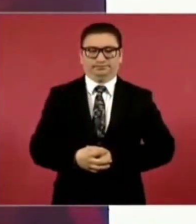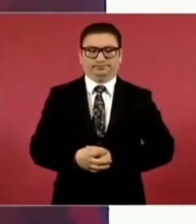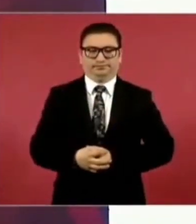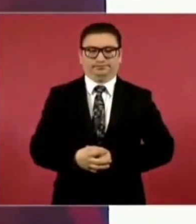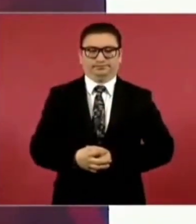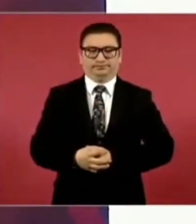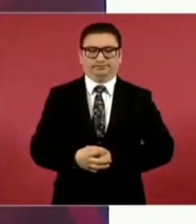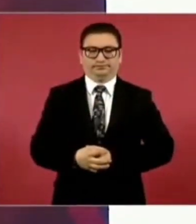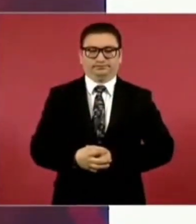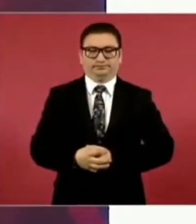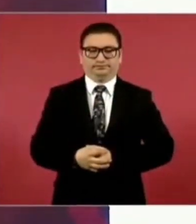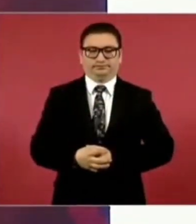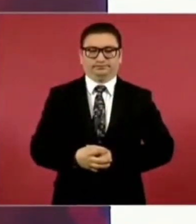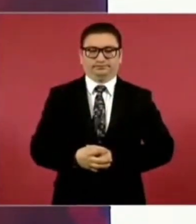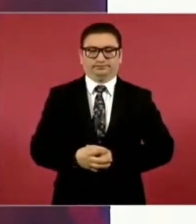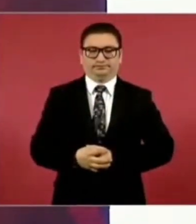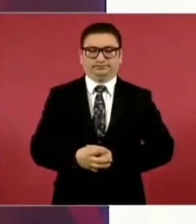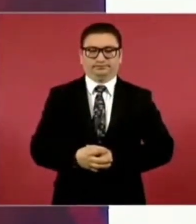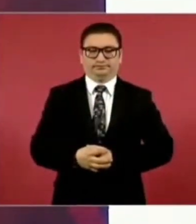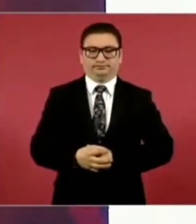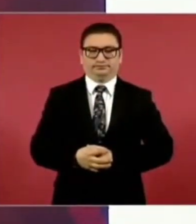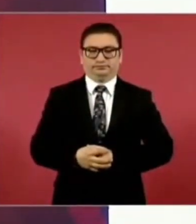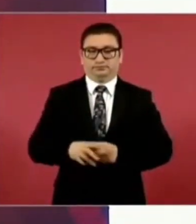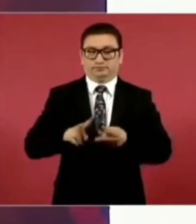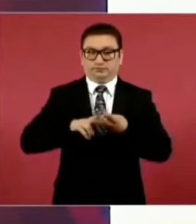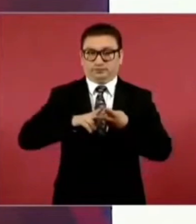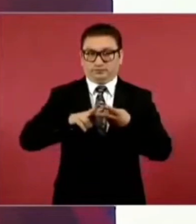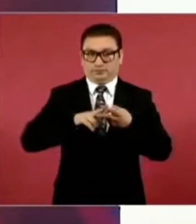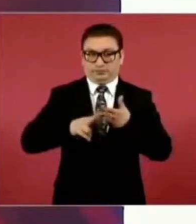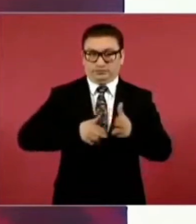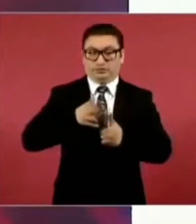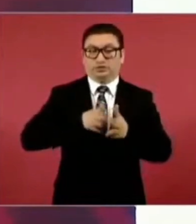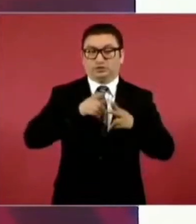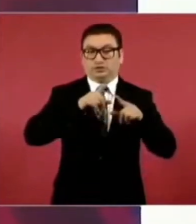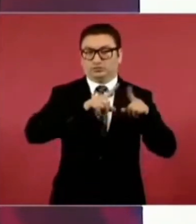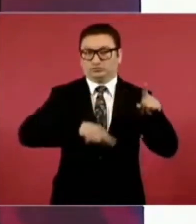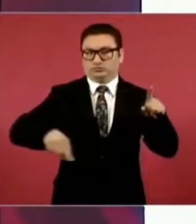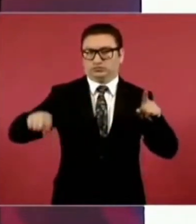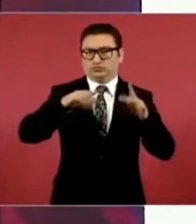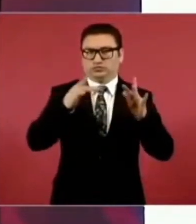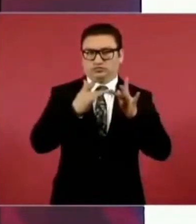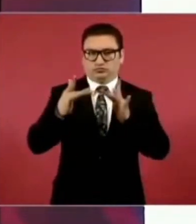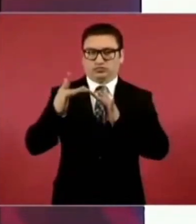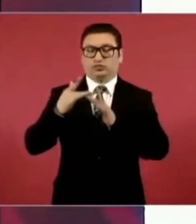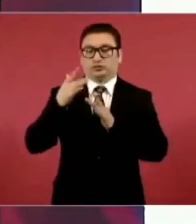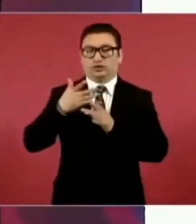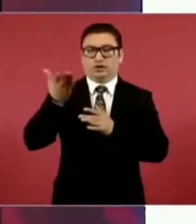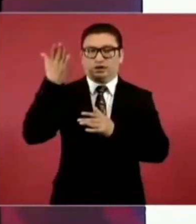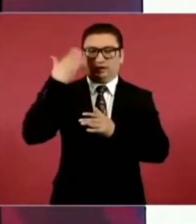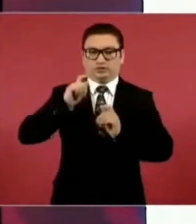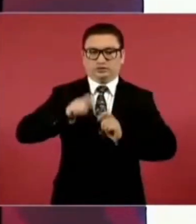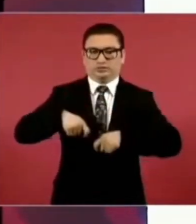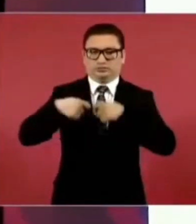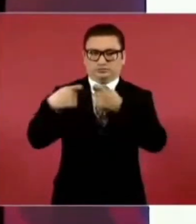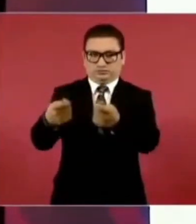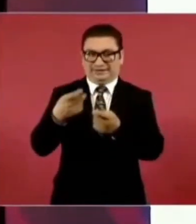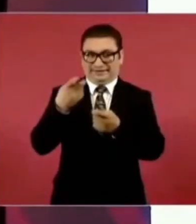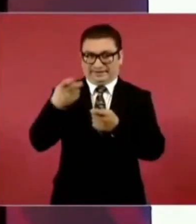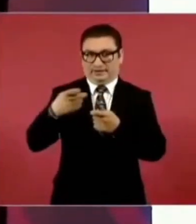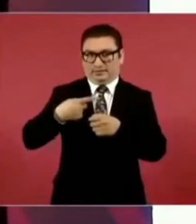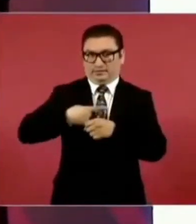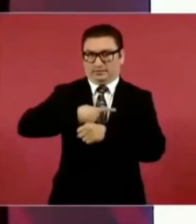en las vías generales de comunicación ferroviaria concesionadas se dará